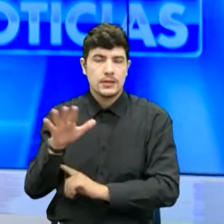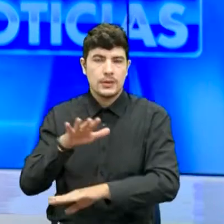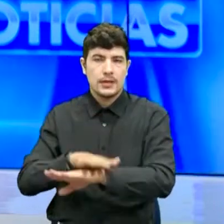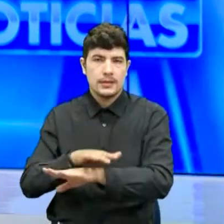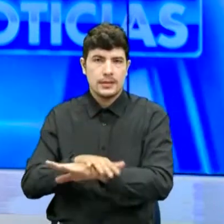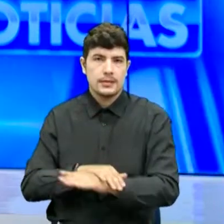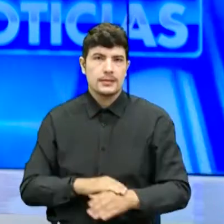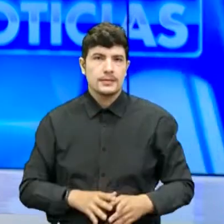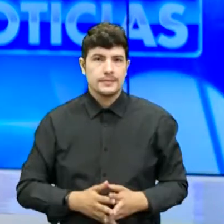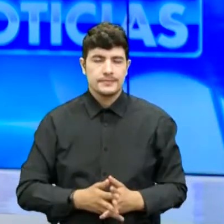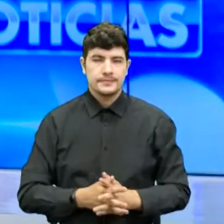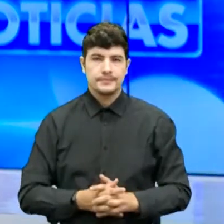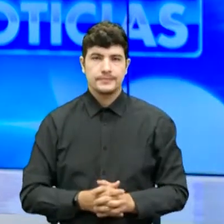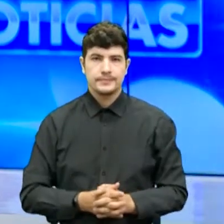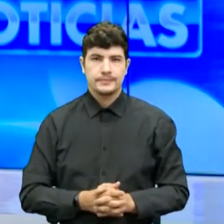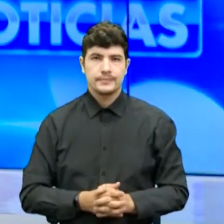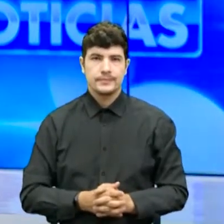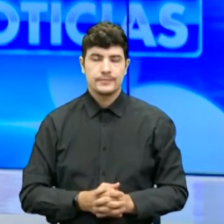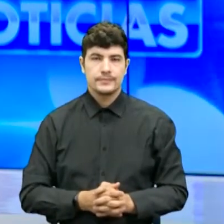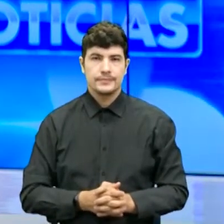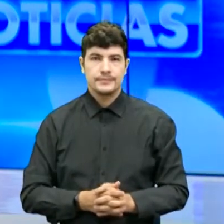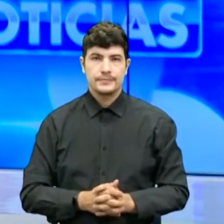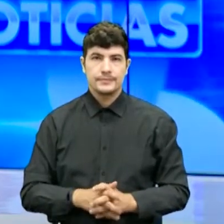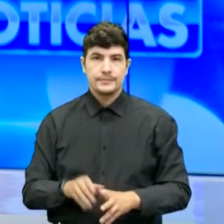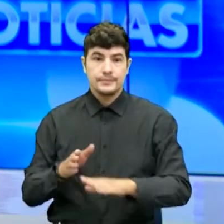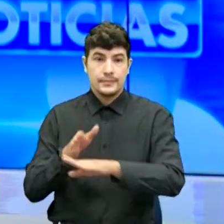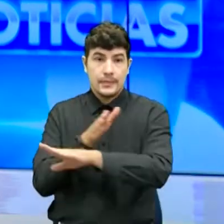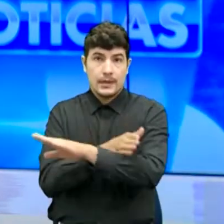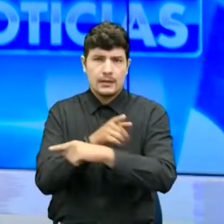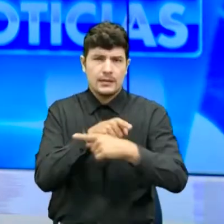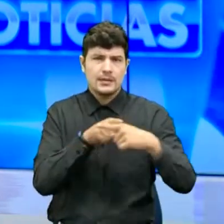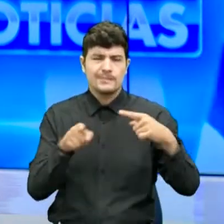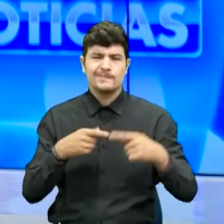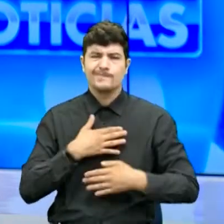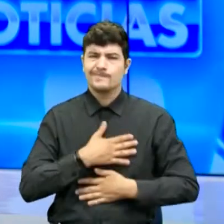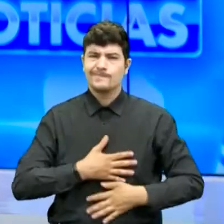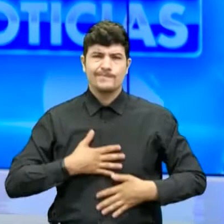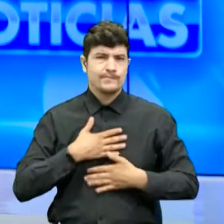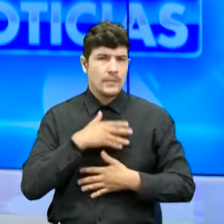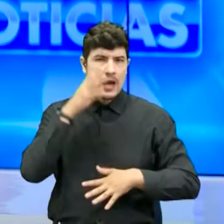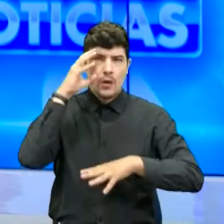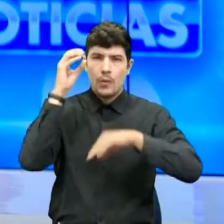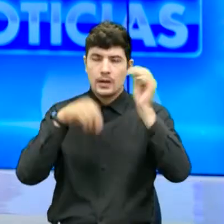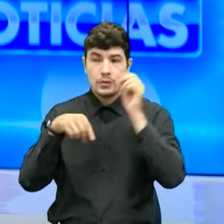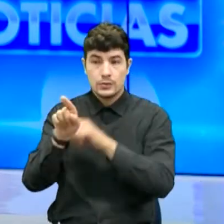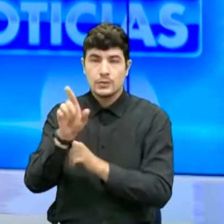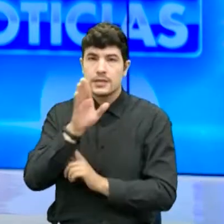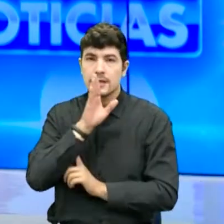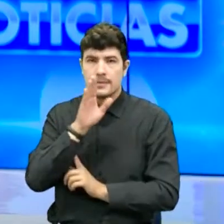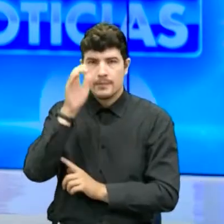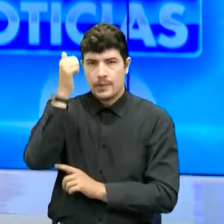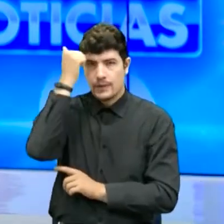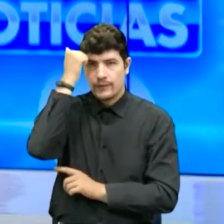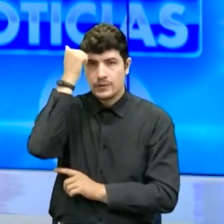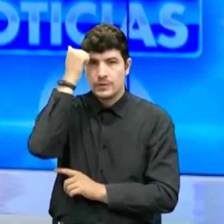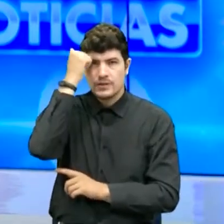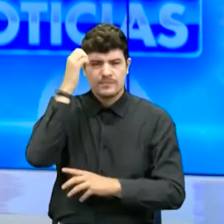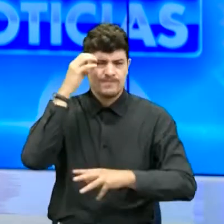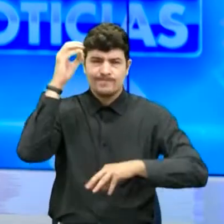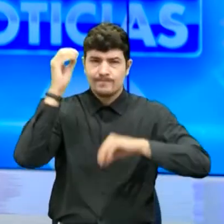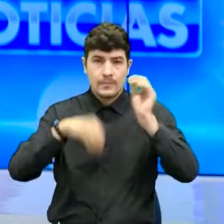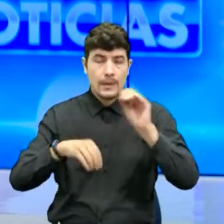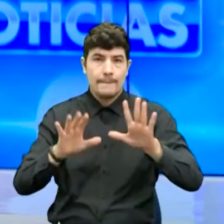Durante esta semana, los docentes manifestaron su inconformismo al gobierno nacional a través de un paro virtual de 48 horas.